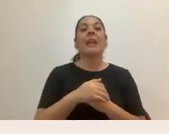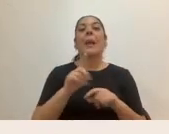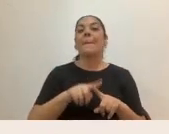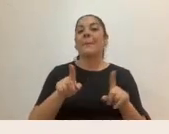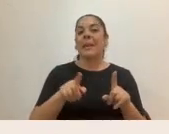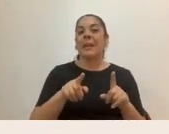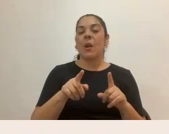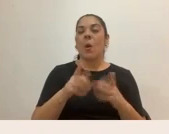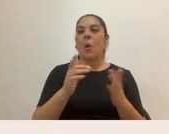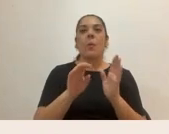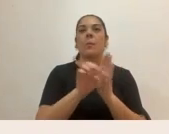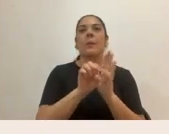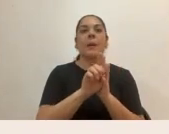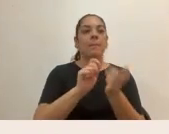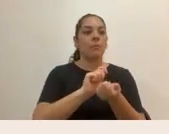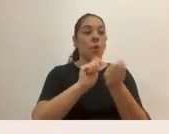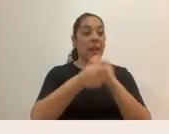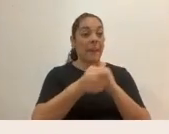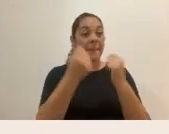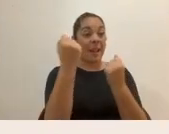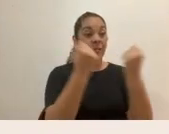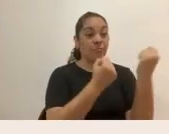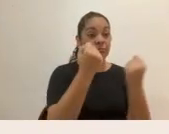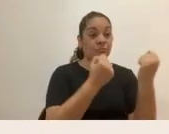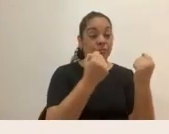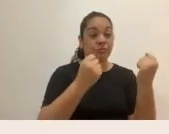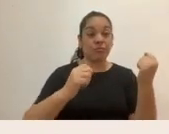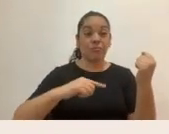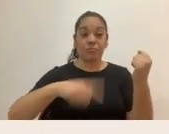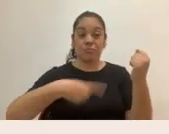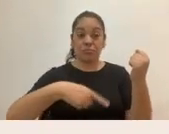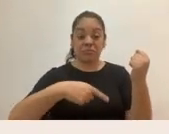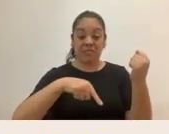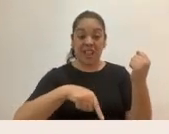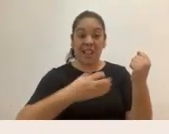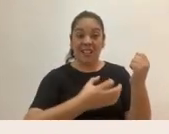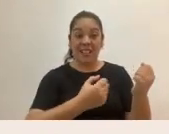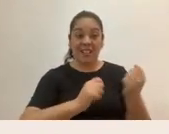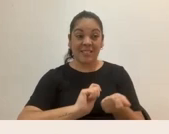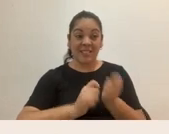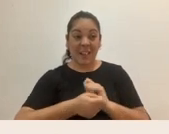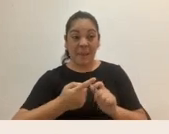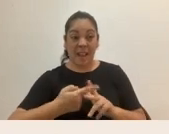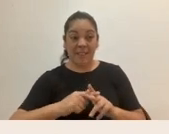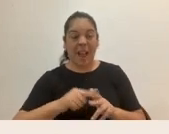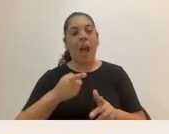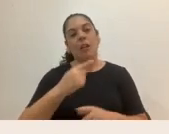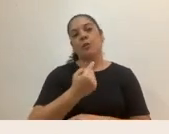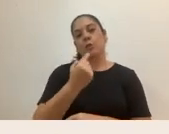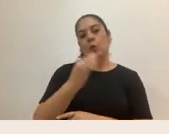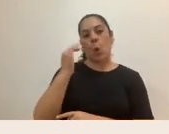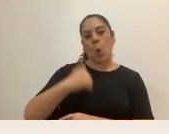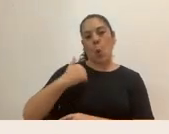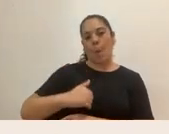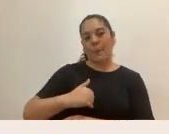qué sé yo, cambiar una llanta, inmediatamente nuestro cerebro igual lo asocia con el hombre. ¿Y por qué? Porque